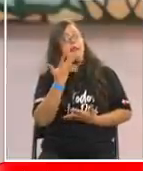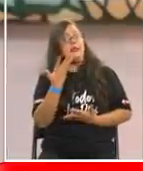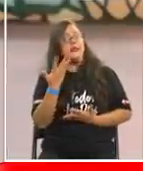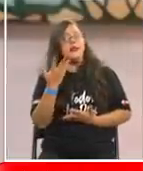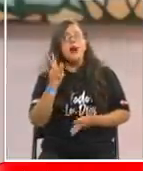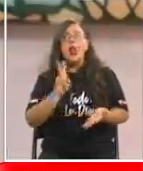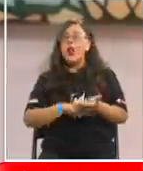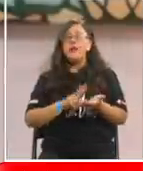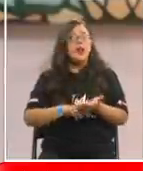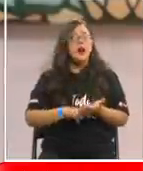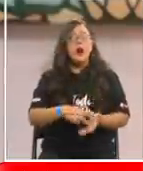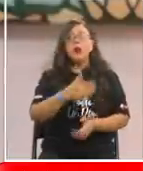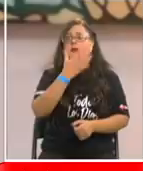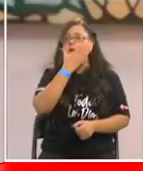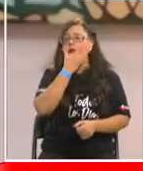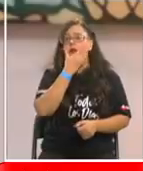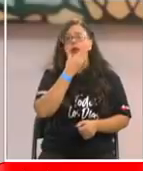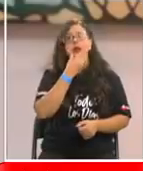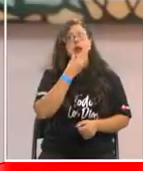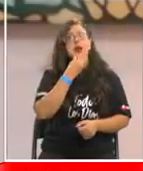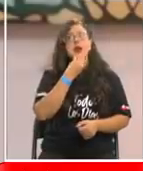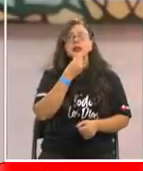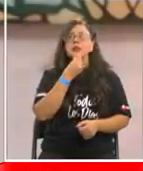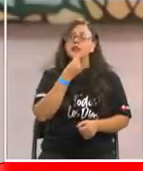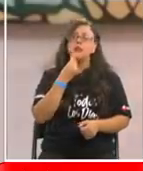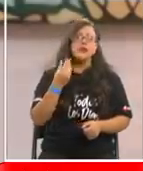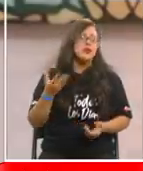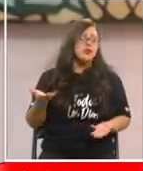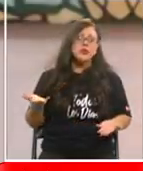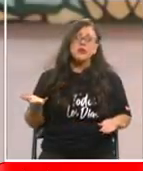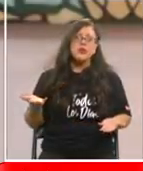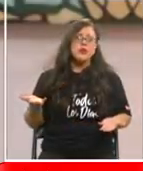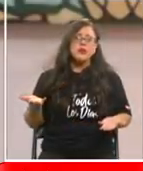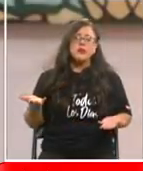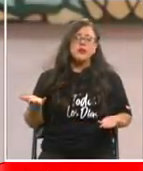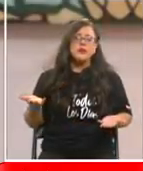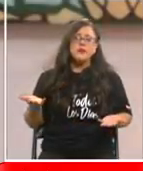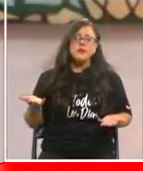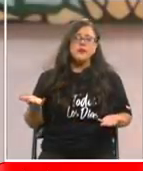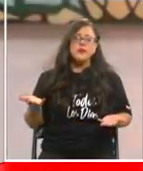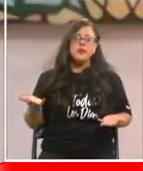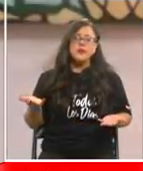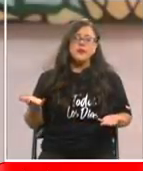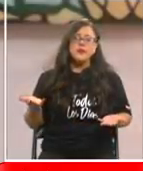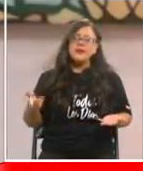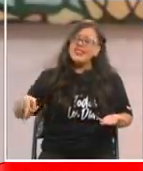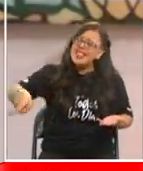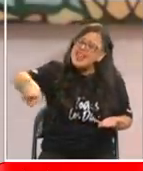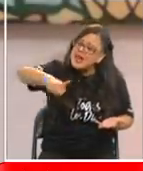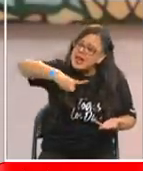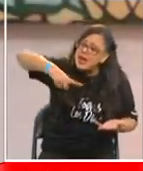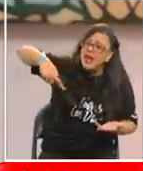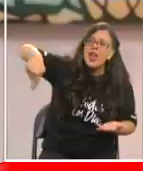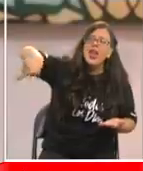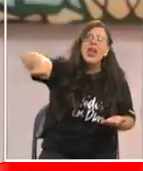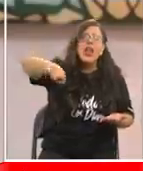maravillosa porque finalmente ellos llegan con toda la fiesta, con la alegría